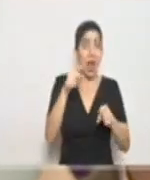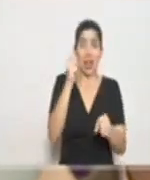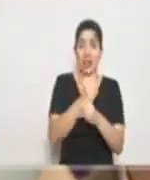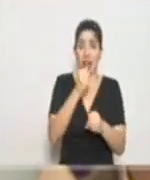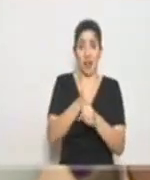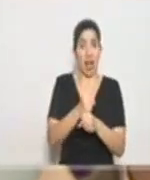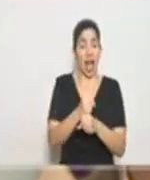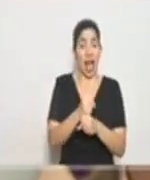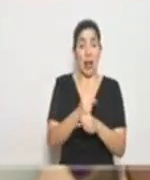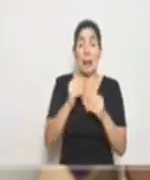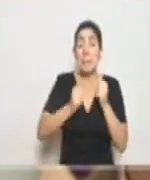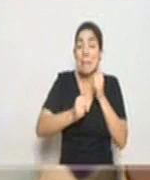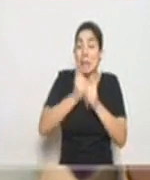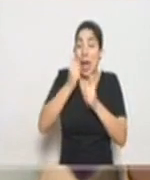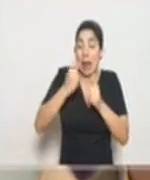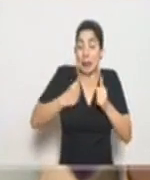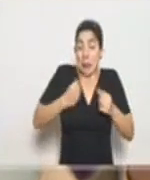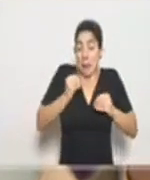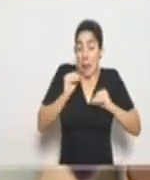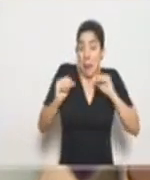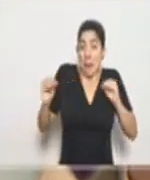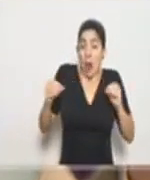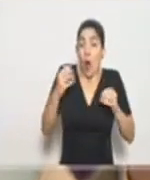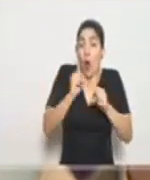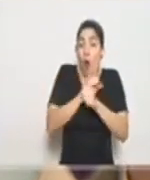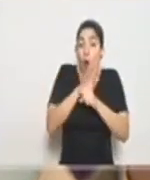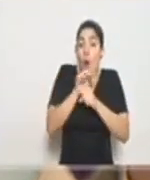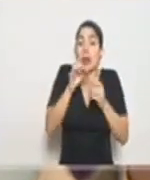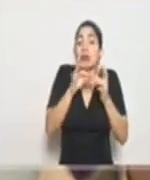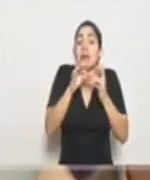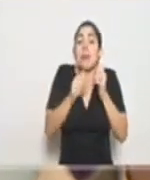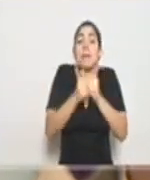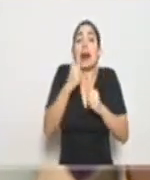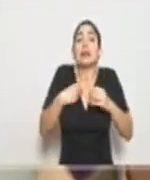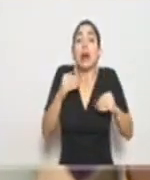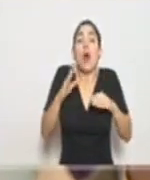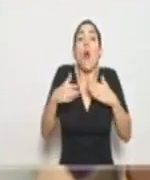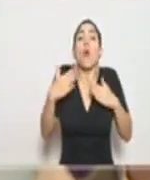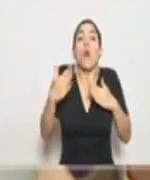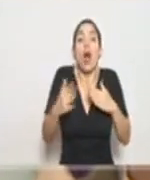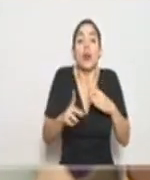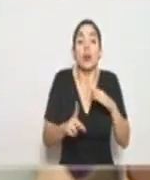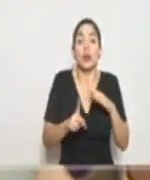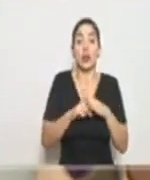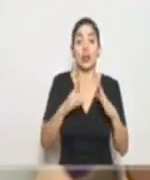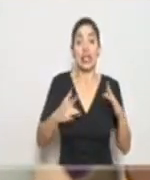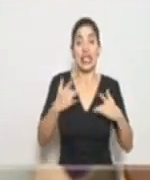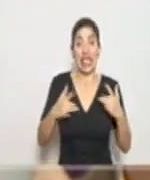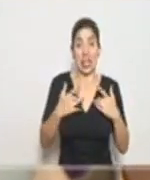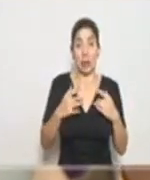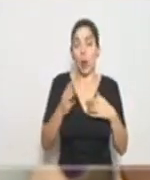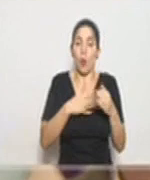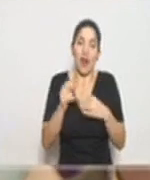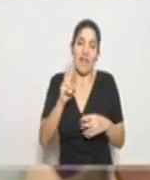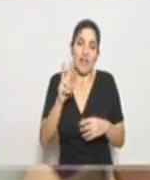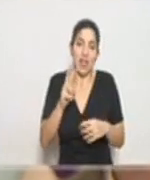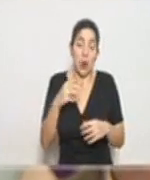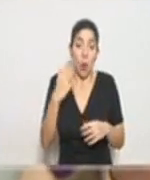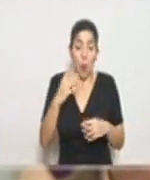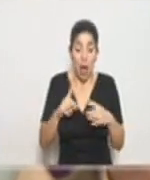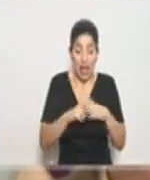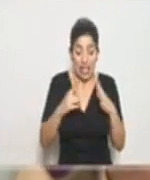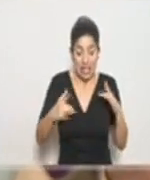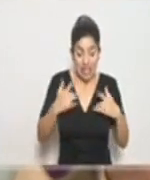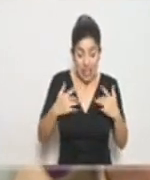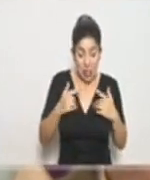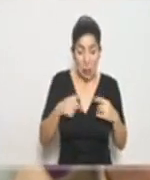el periodo de mayor transmisión de este COVID-19 es cuando hay síntomas manifiestos de este y cualquier otro virus respiratorio. La